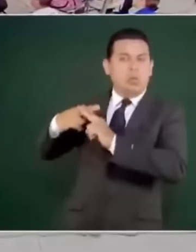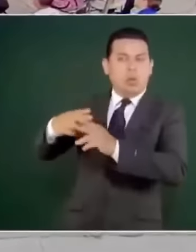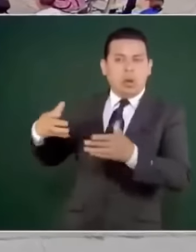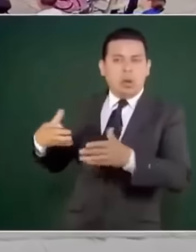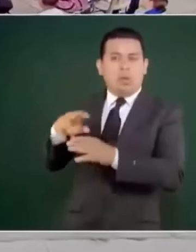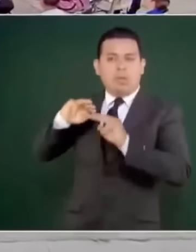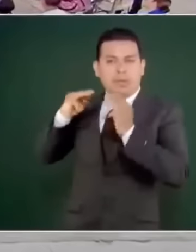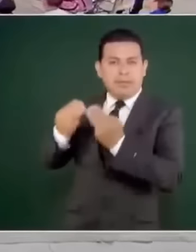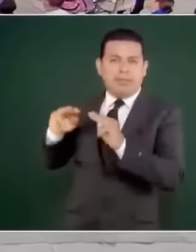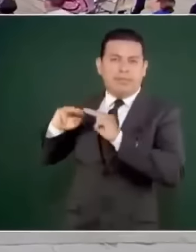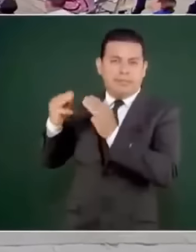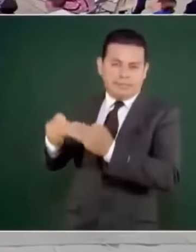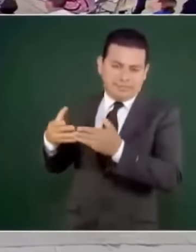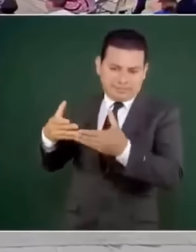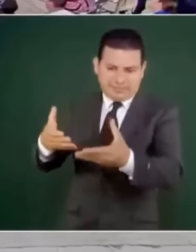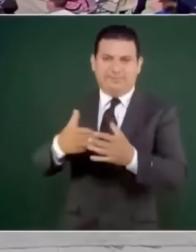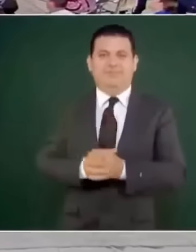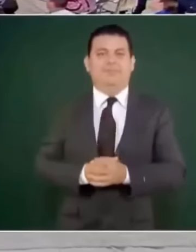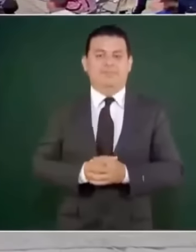Allá está El Águila,